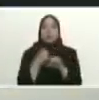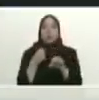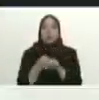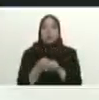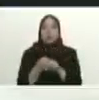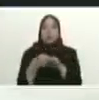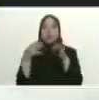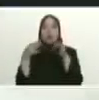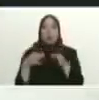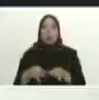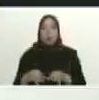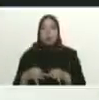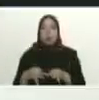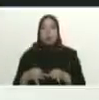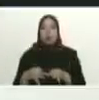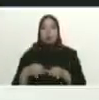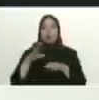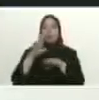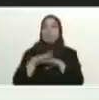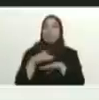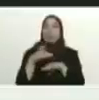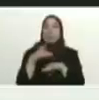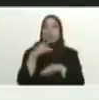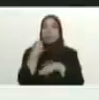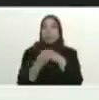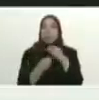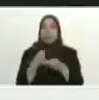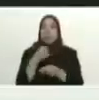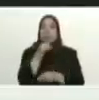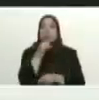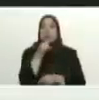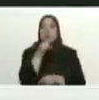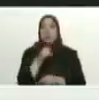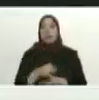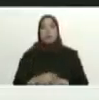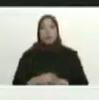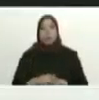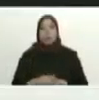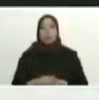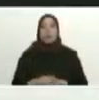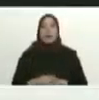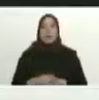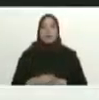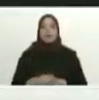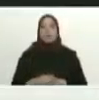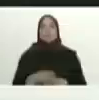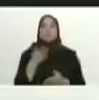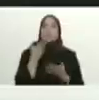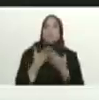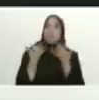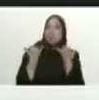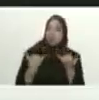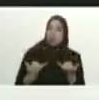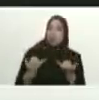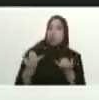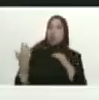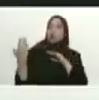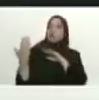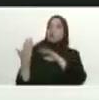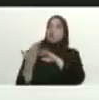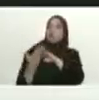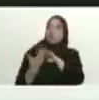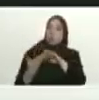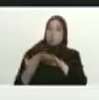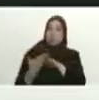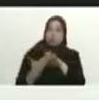complace porque es nuestra filosofía trabajar unidos buscando soluciones y